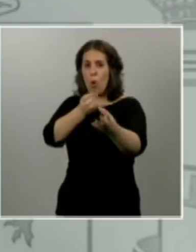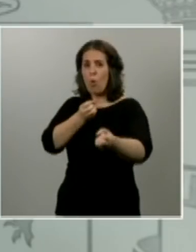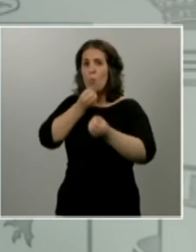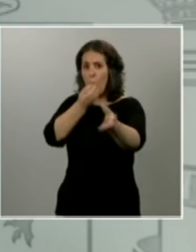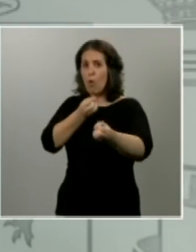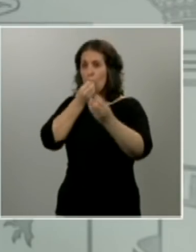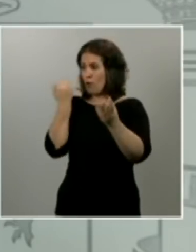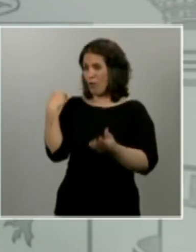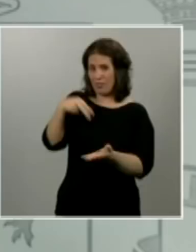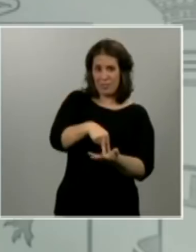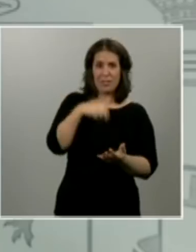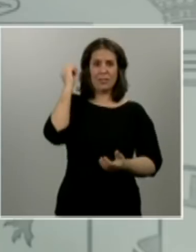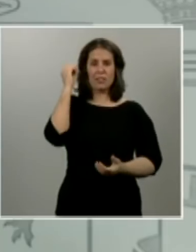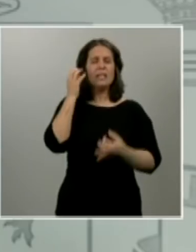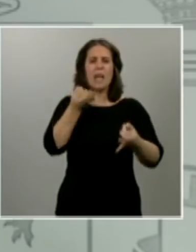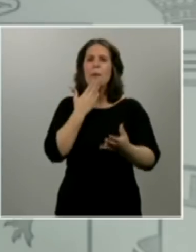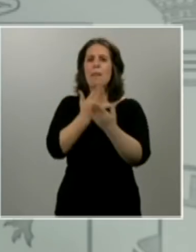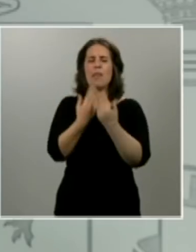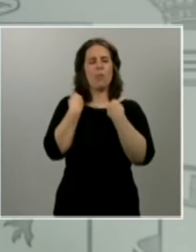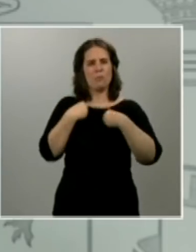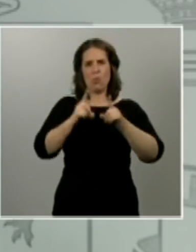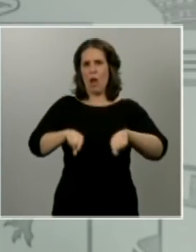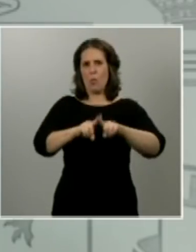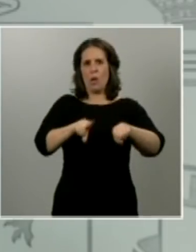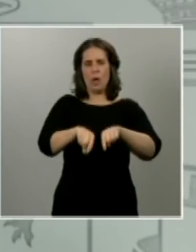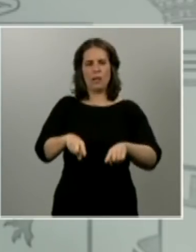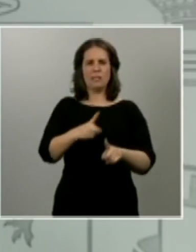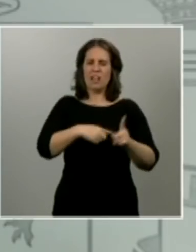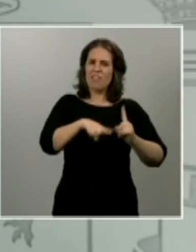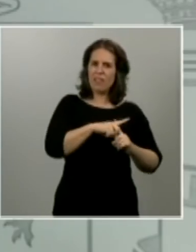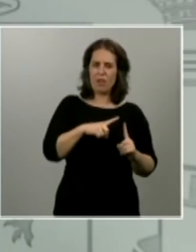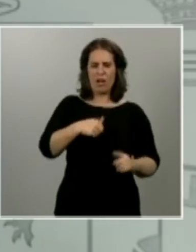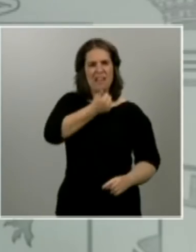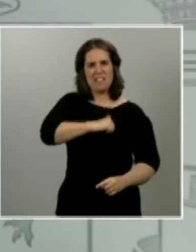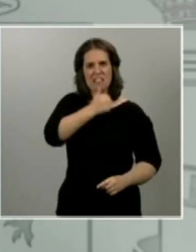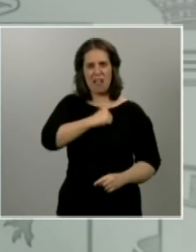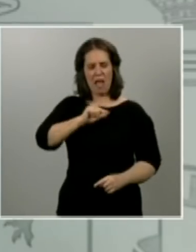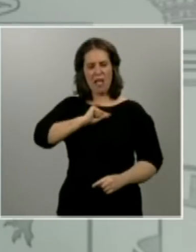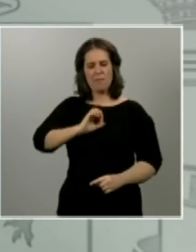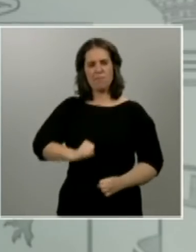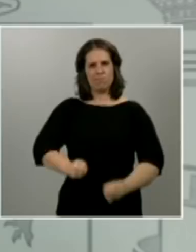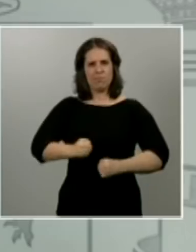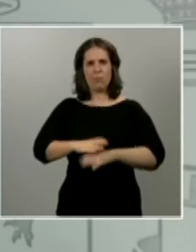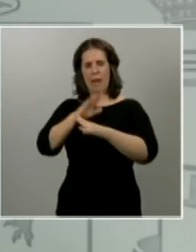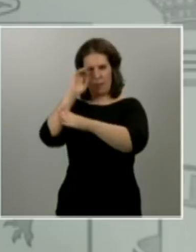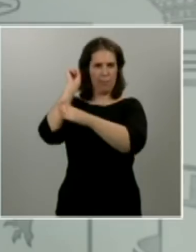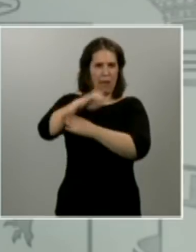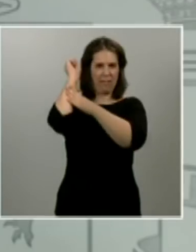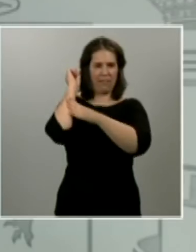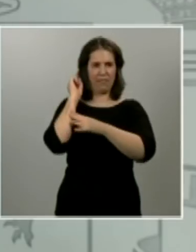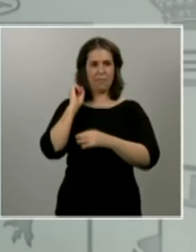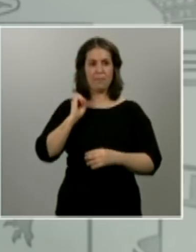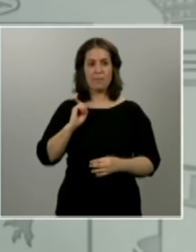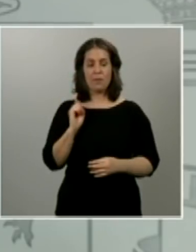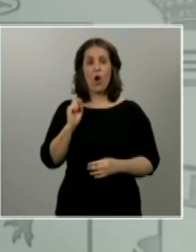Solicité sacrificio, resistencia y moral de victoria para derrotar al virus. Hoy me corresponde comparecer de nuevo para